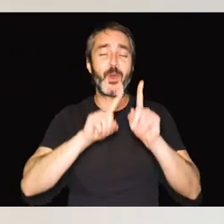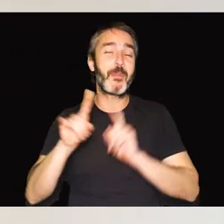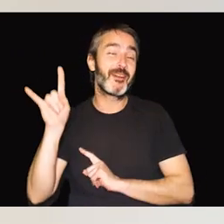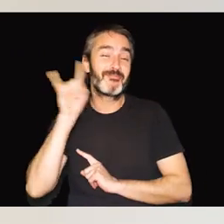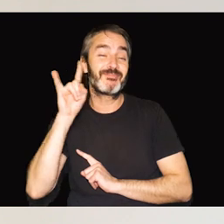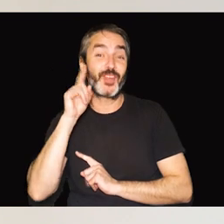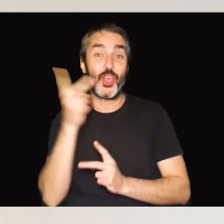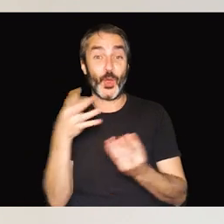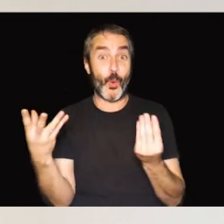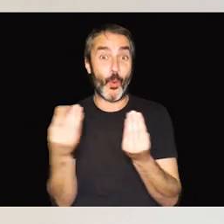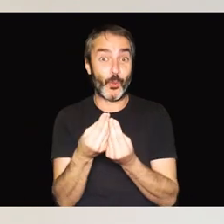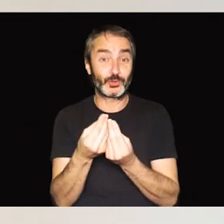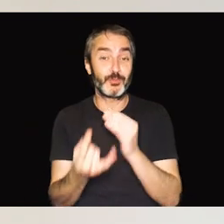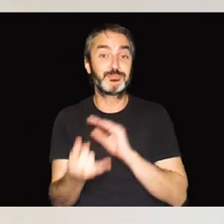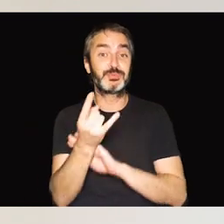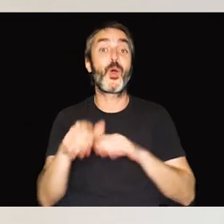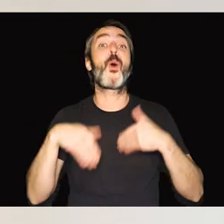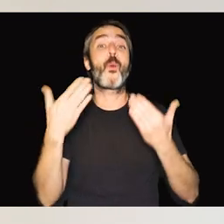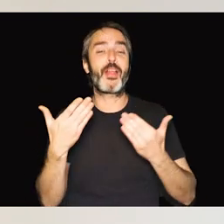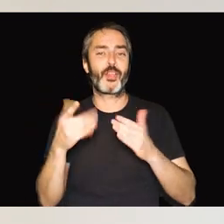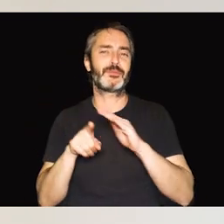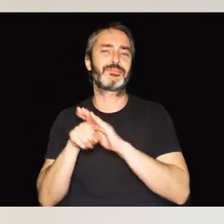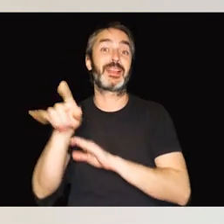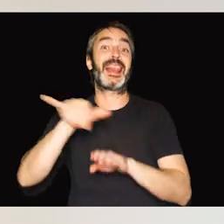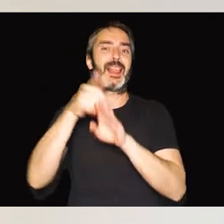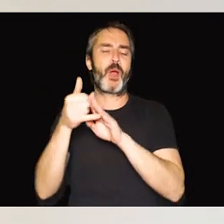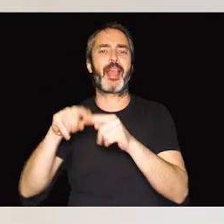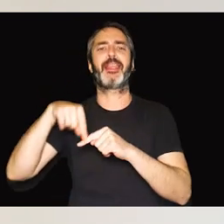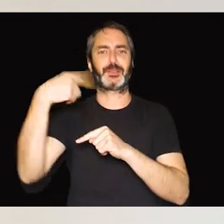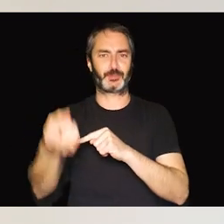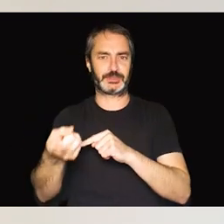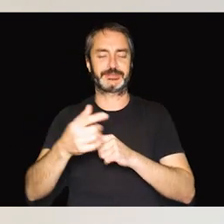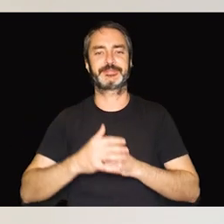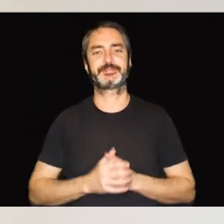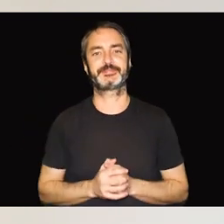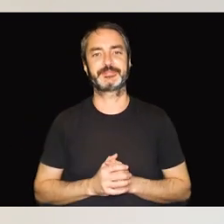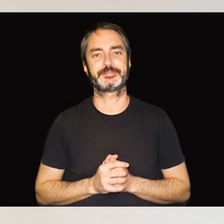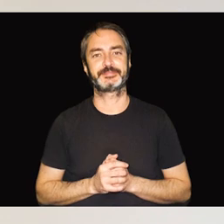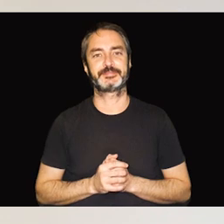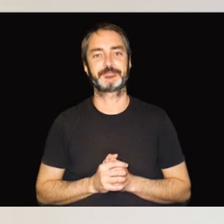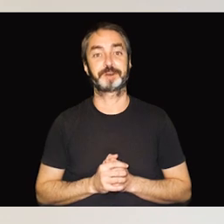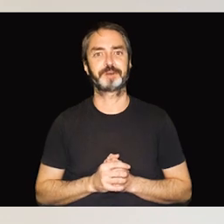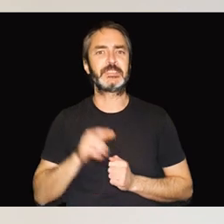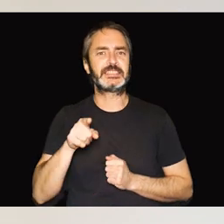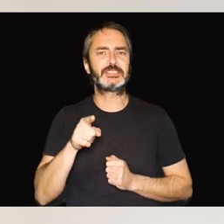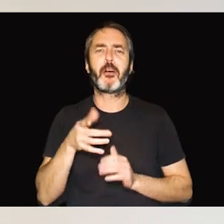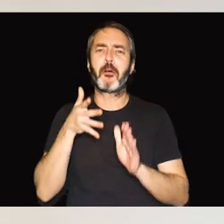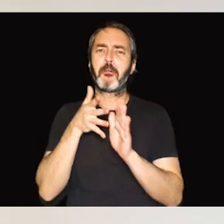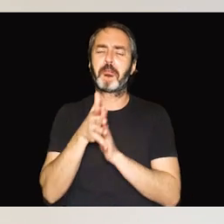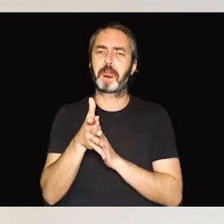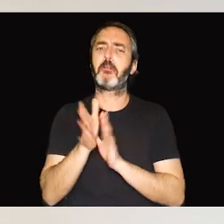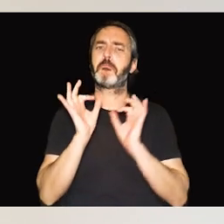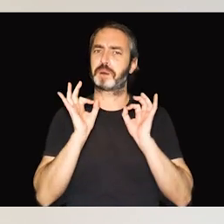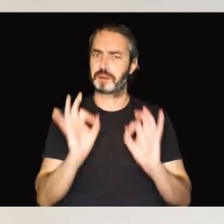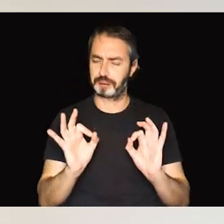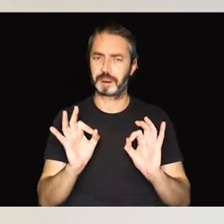combinación de problemas visuales y auditivos le viene después del desarrollo del lenguaje. Esta definición es muy correcta,